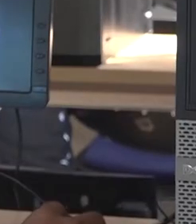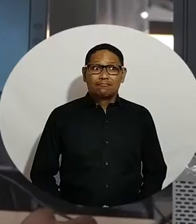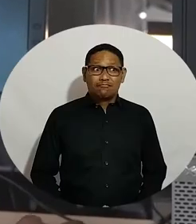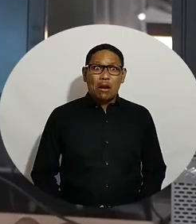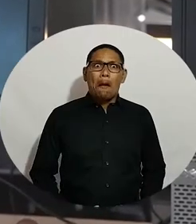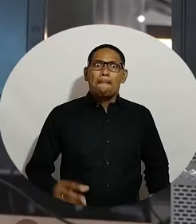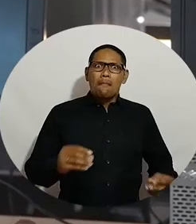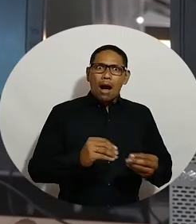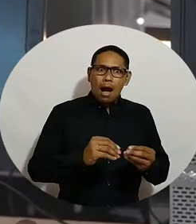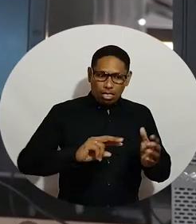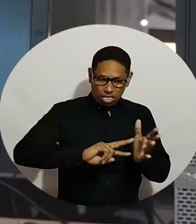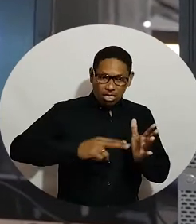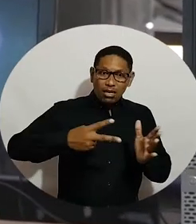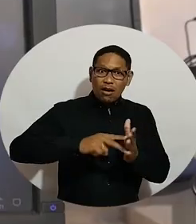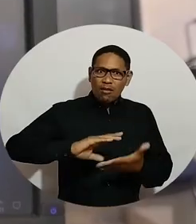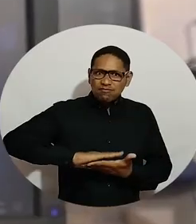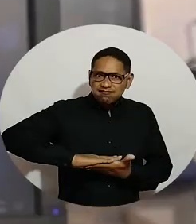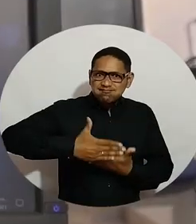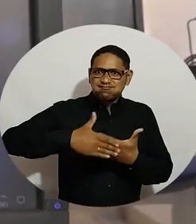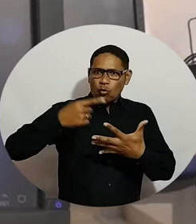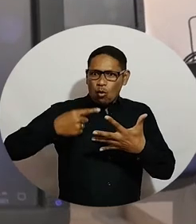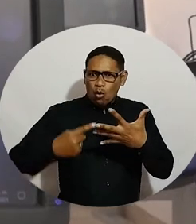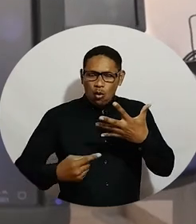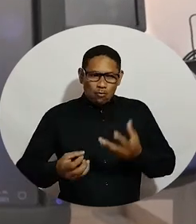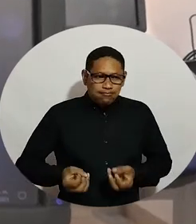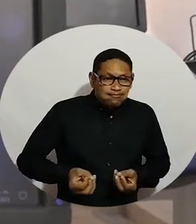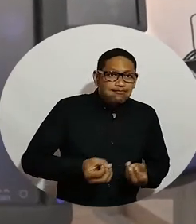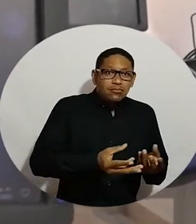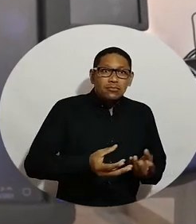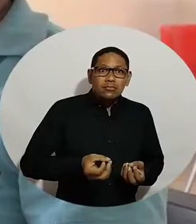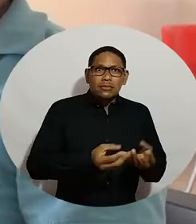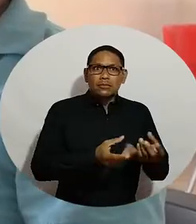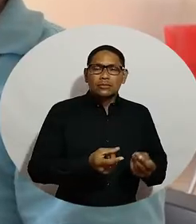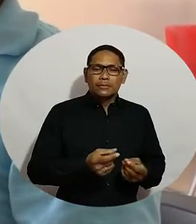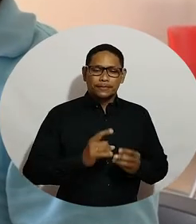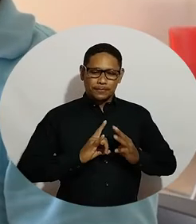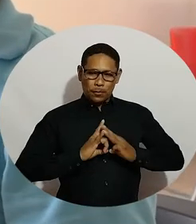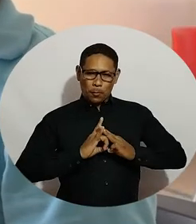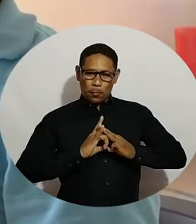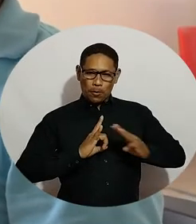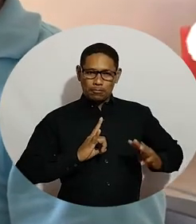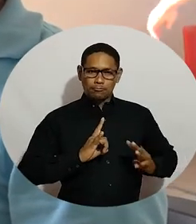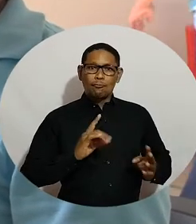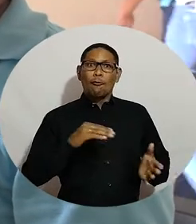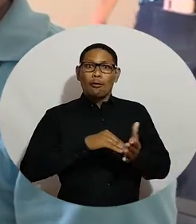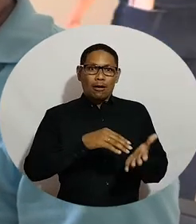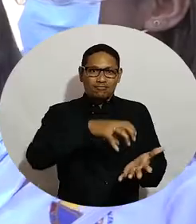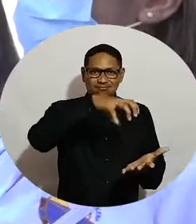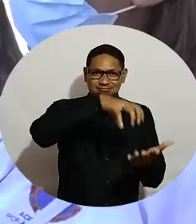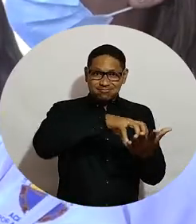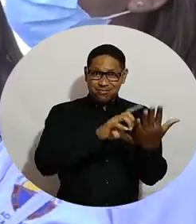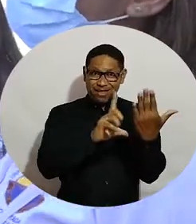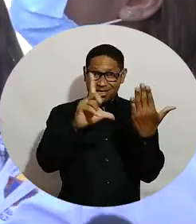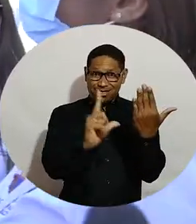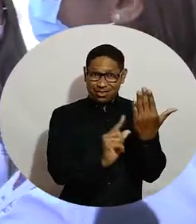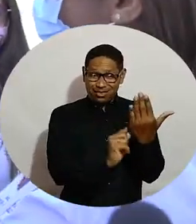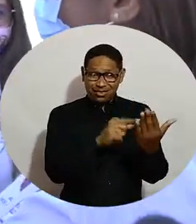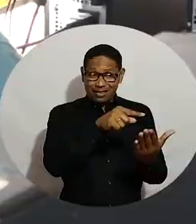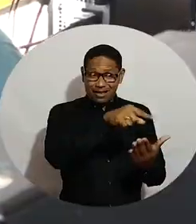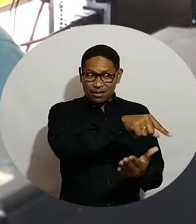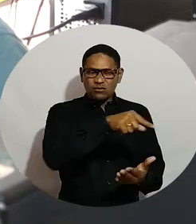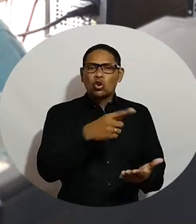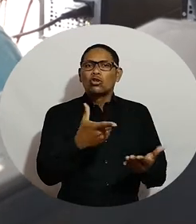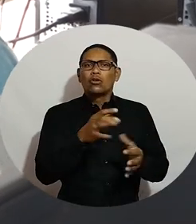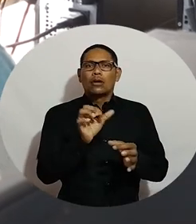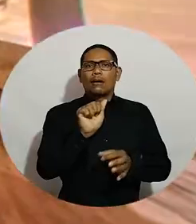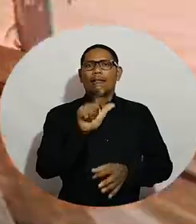Luego de proporcionar más equipos tecnológicos y servicios institucionales, la Universidad del Magdalena reinauguró la sede digital Bloque 10 del